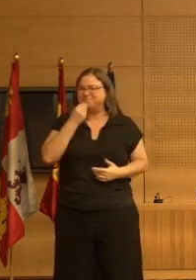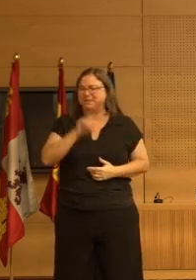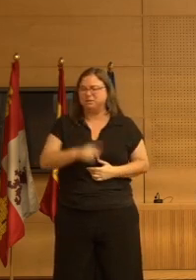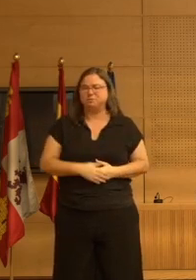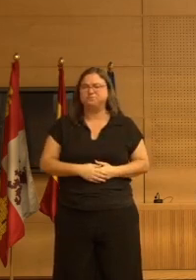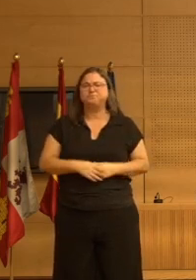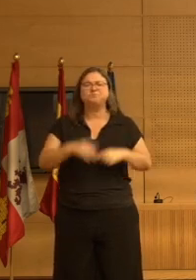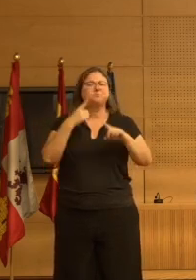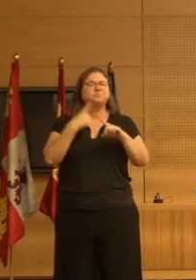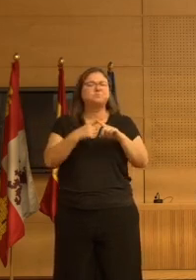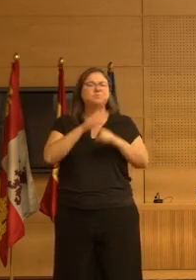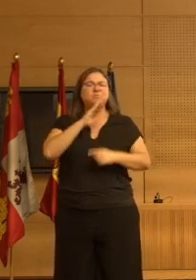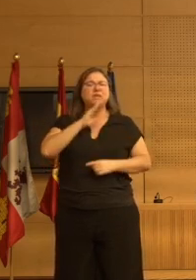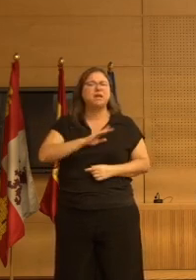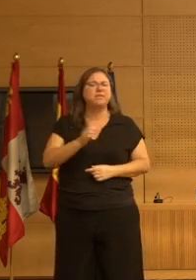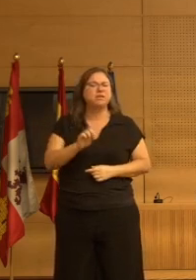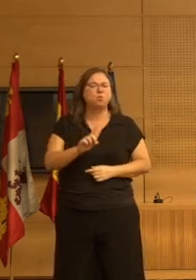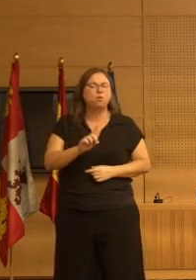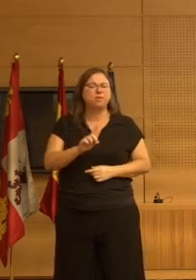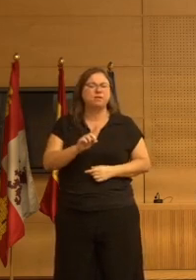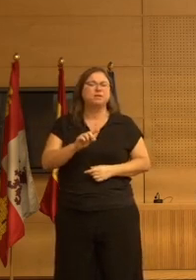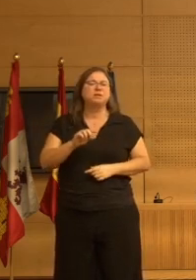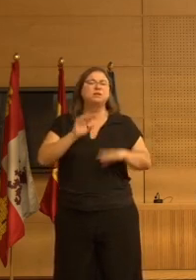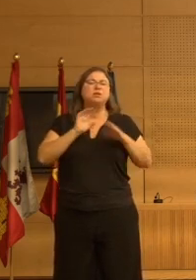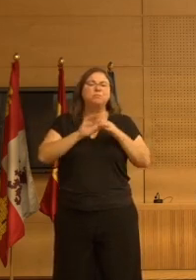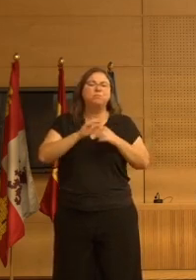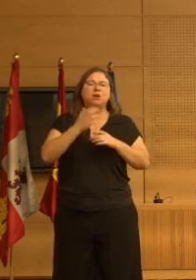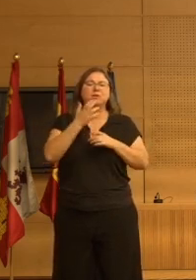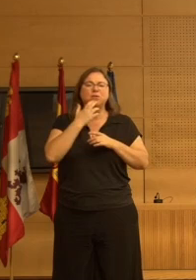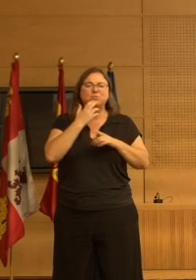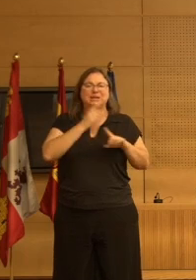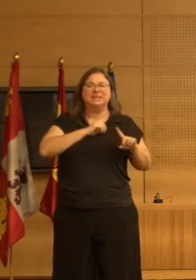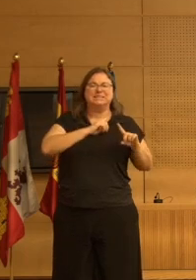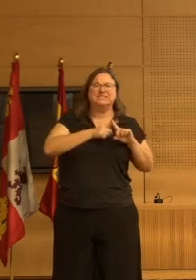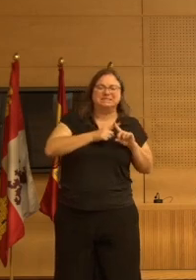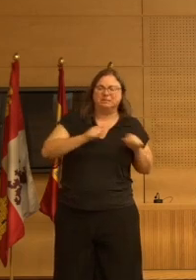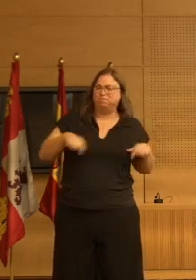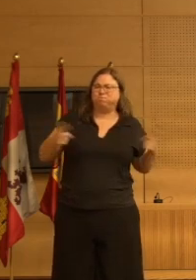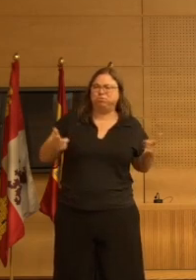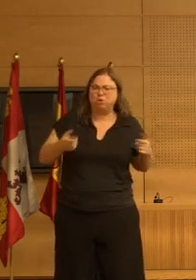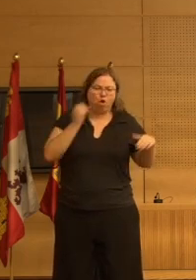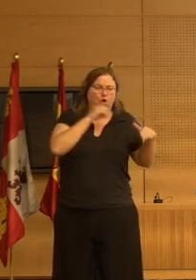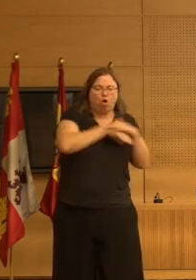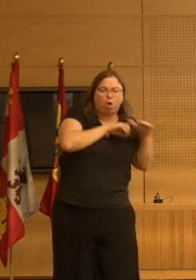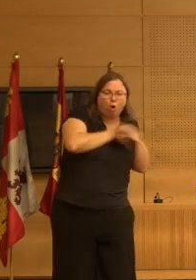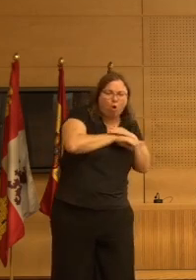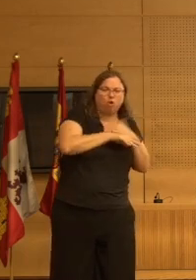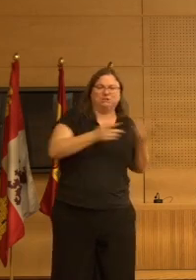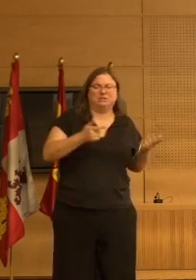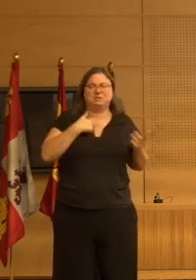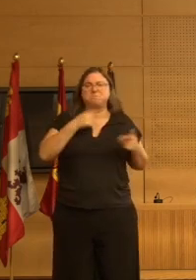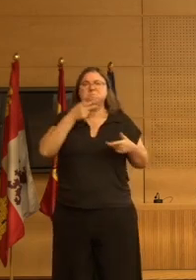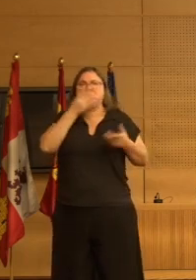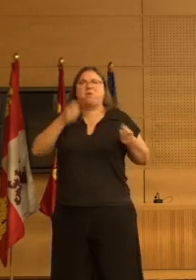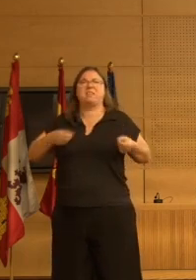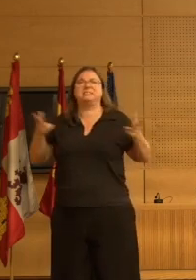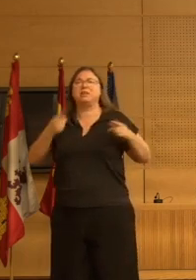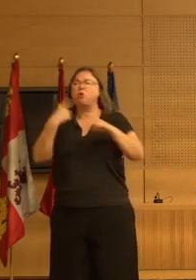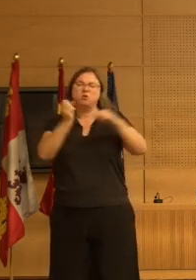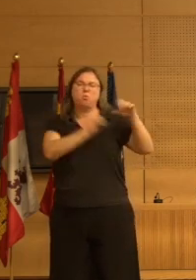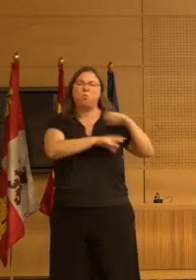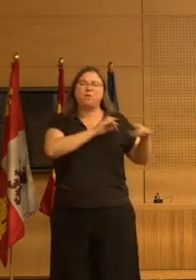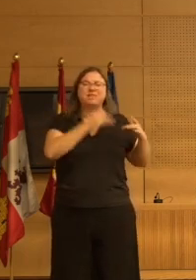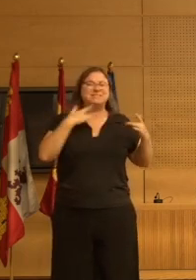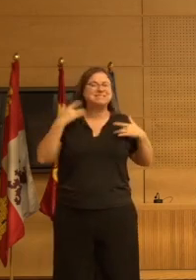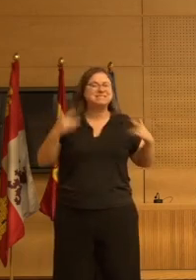otra conducta inapropiada desde un punto de vista social, como la desilusión sexual, acumular cosas, etc. Esto señalan los